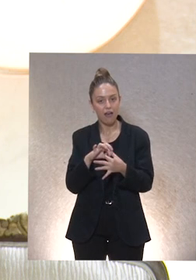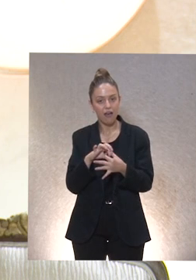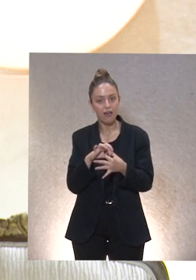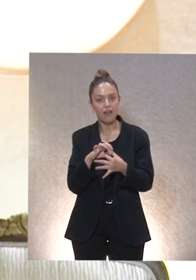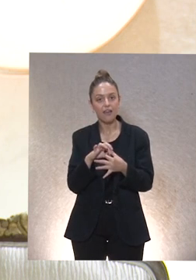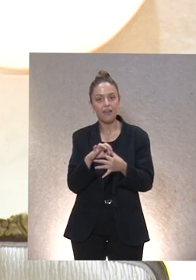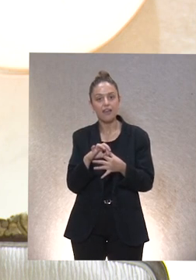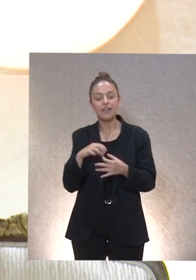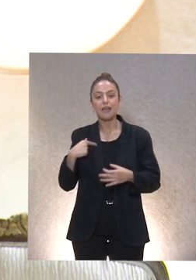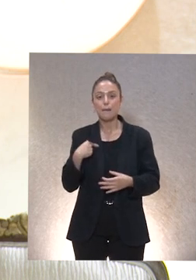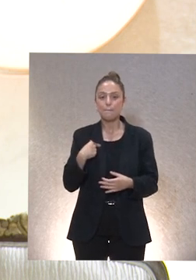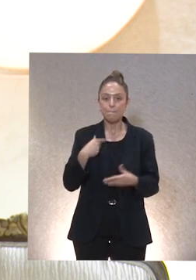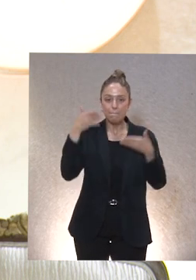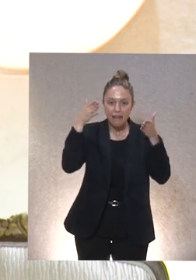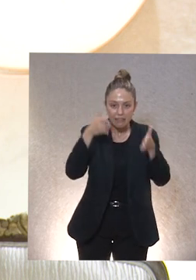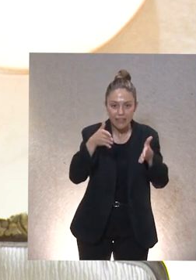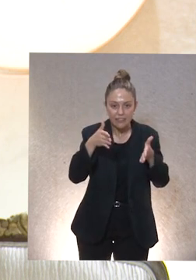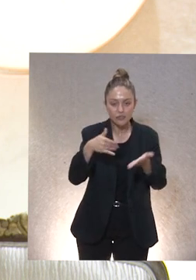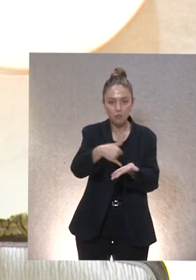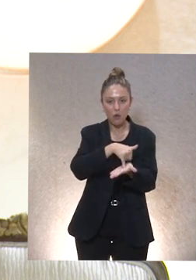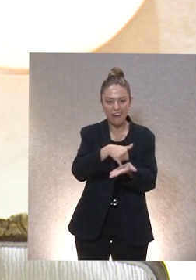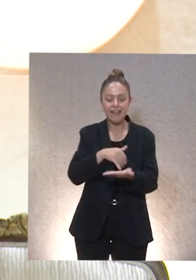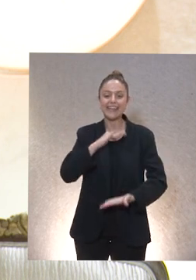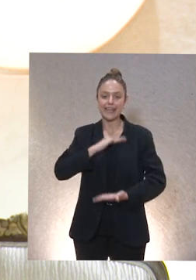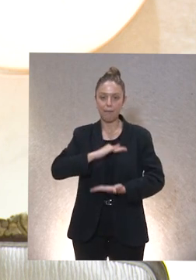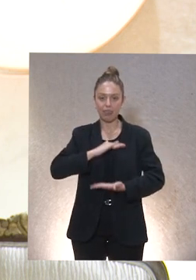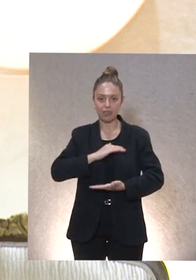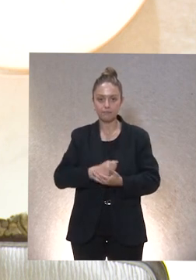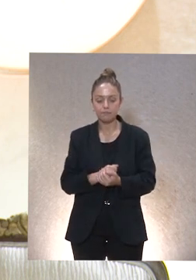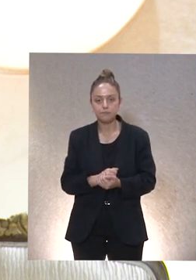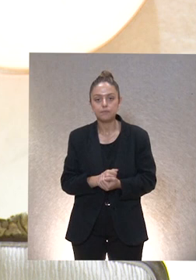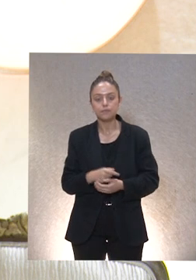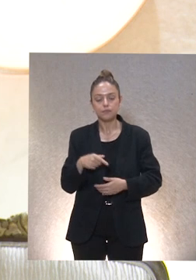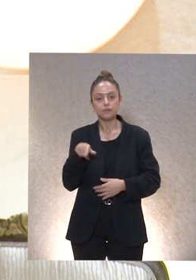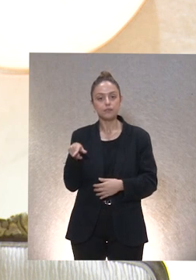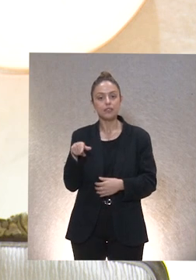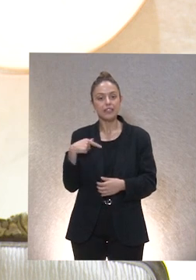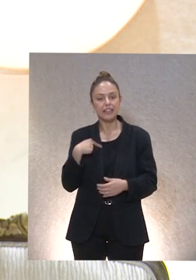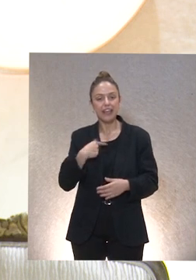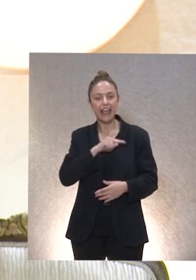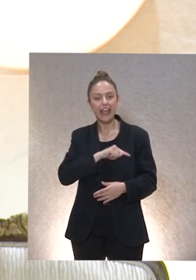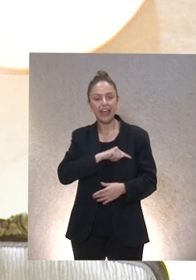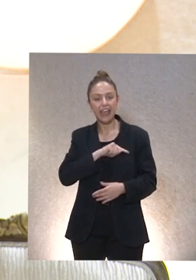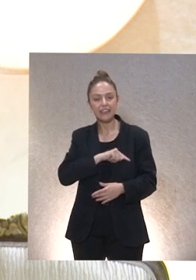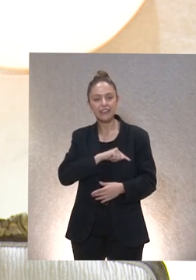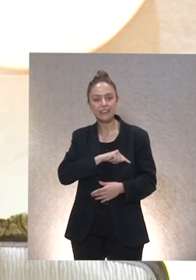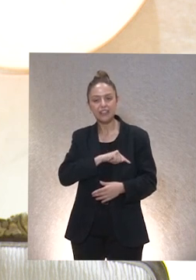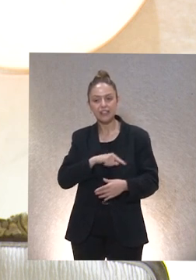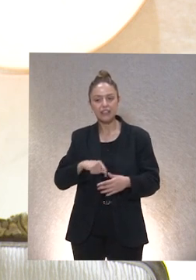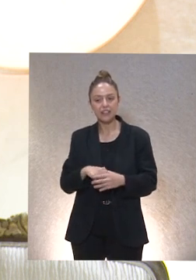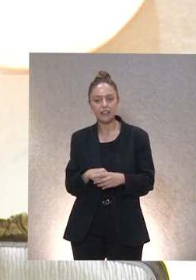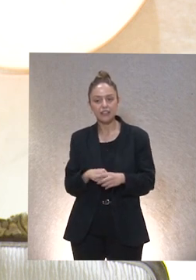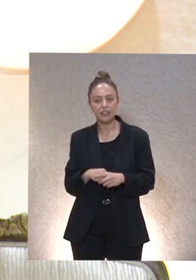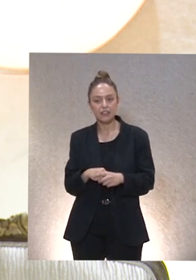Dependientes, Vulnerables, Capaces, Receptividad y Vida Ética. Está editado en papel, en e-book, por Catarata.